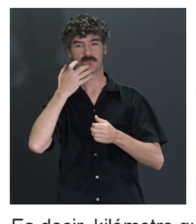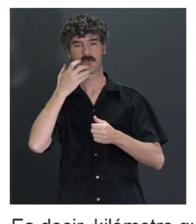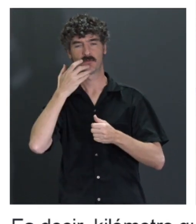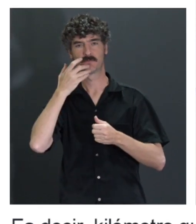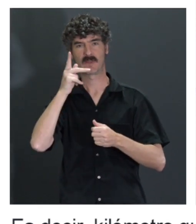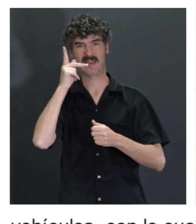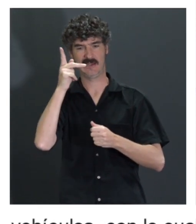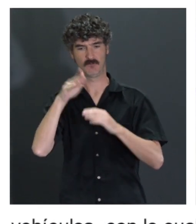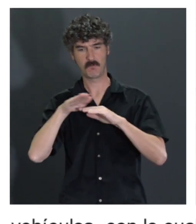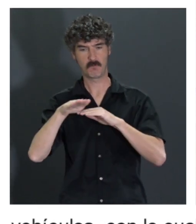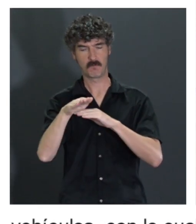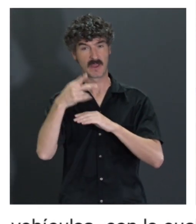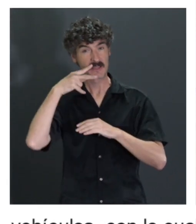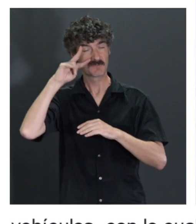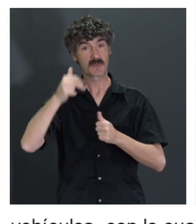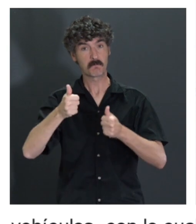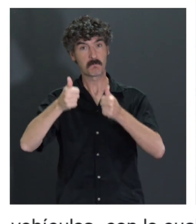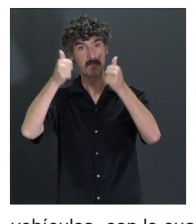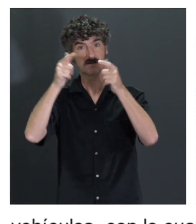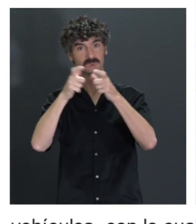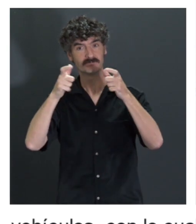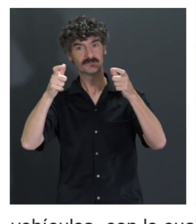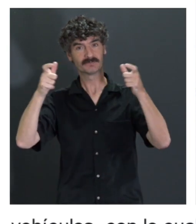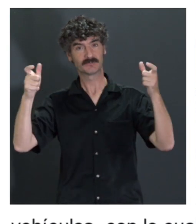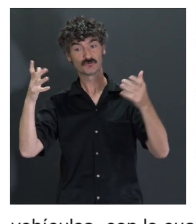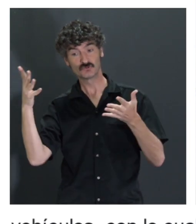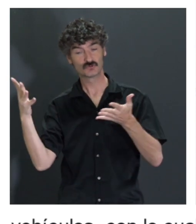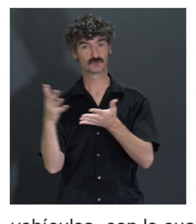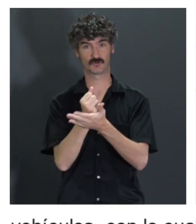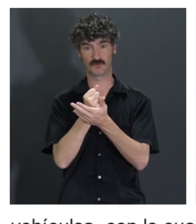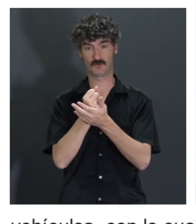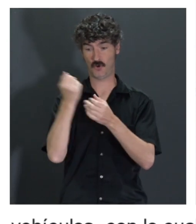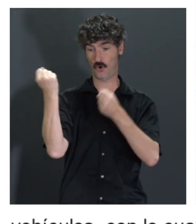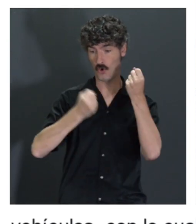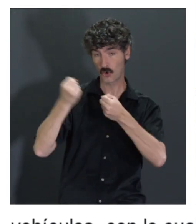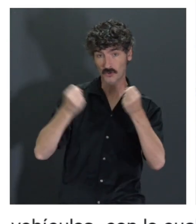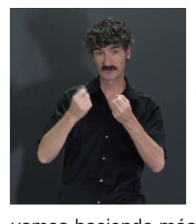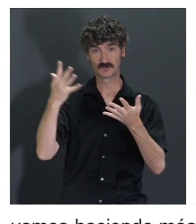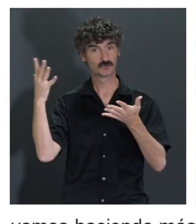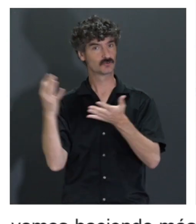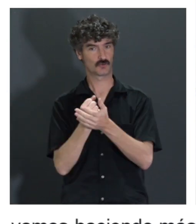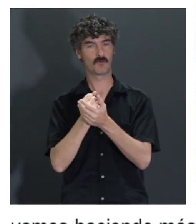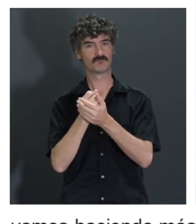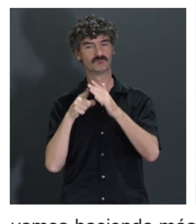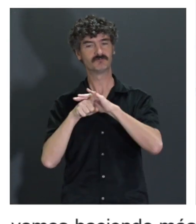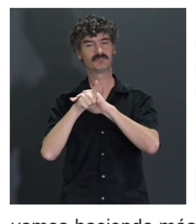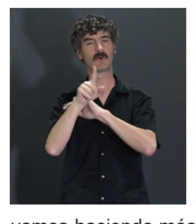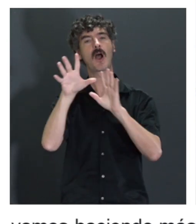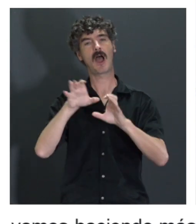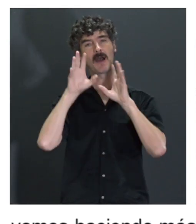desarrollando nuevas experiencias, todo el parque de esa flota de vehículos va aprendiendo. Entonces es